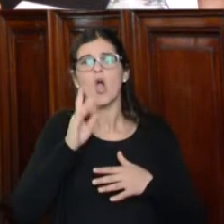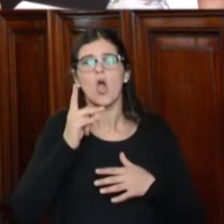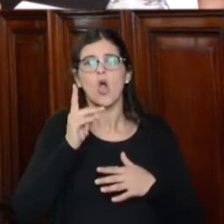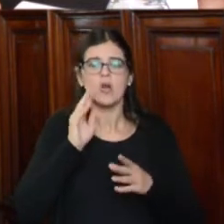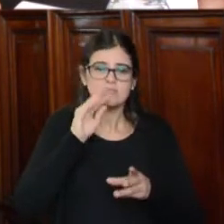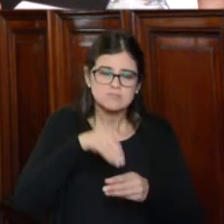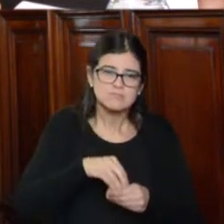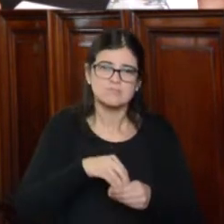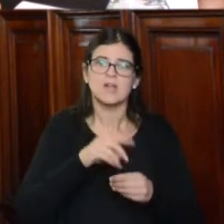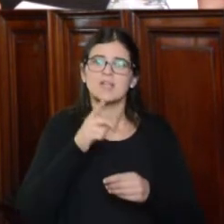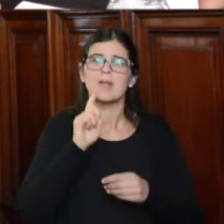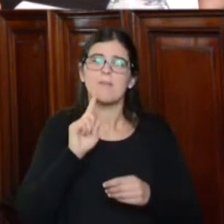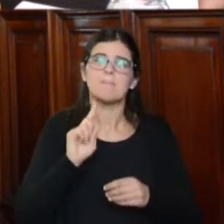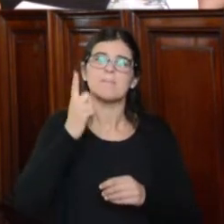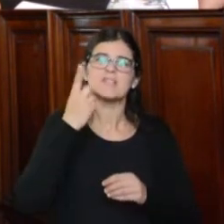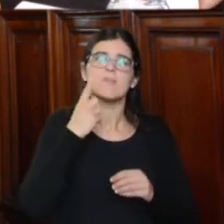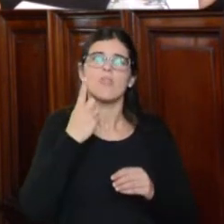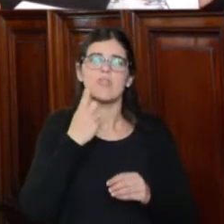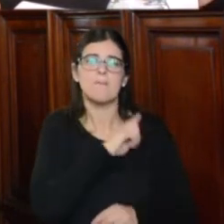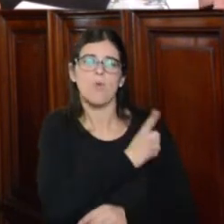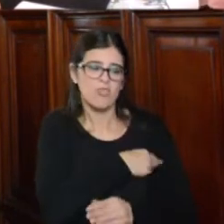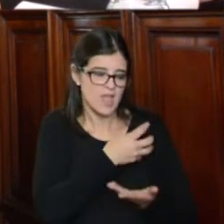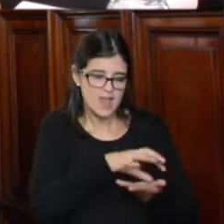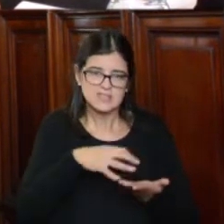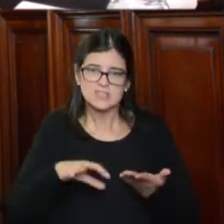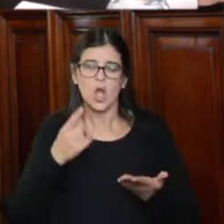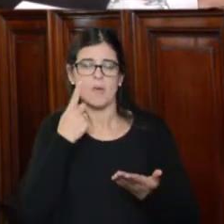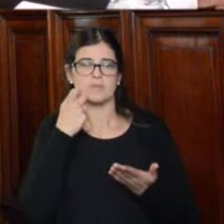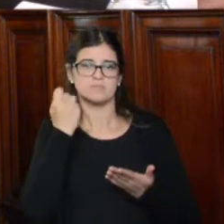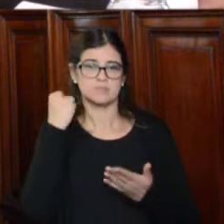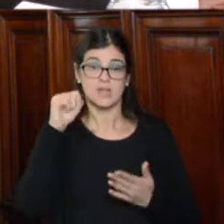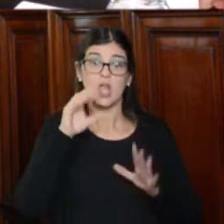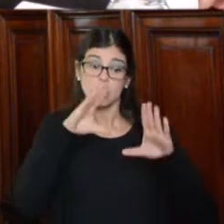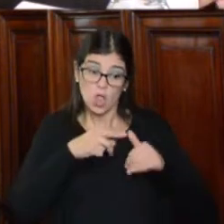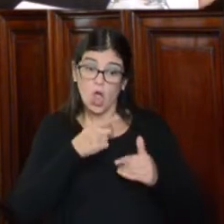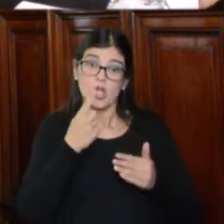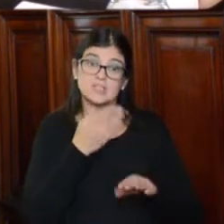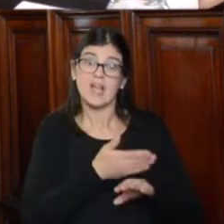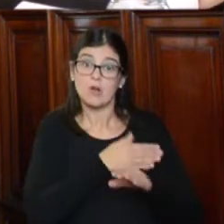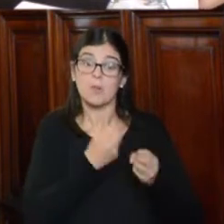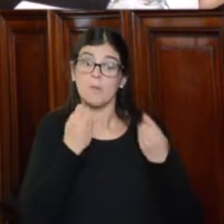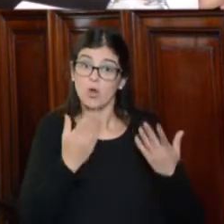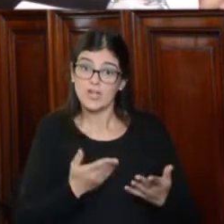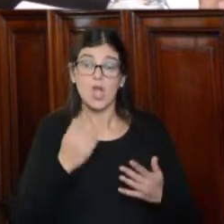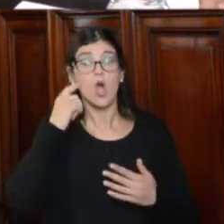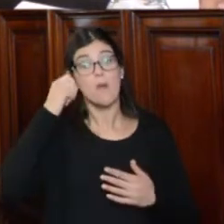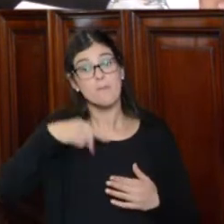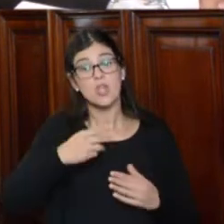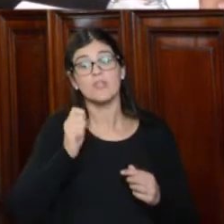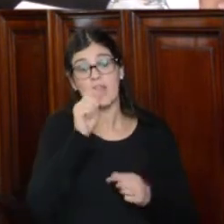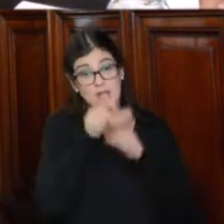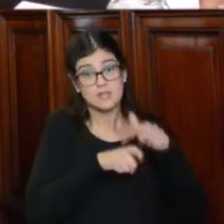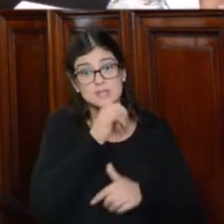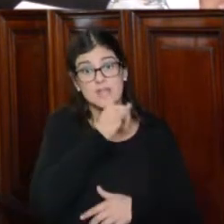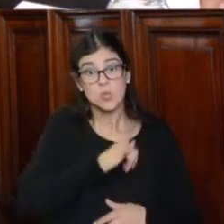y afectación del principio de separación de poderes. Todas estas causales que ameritan, en opinión de los denunciantes,